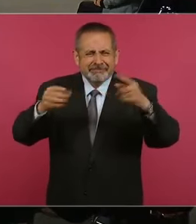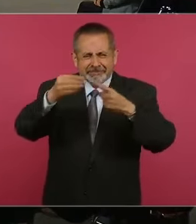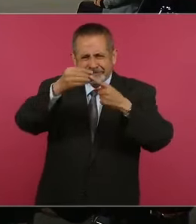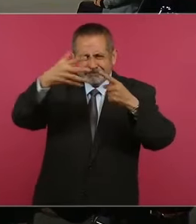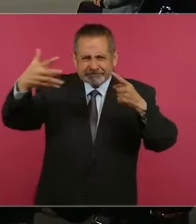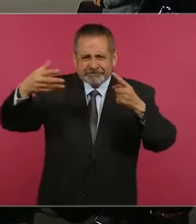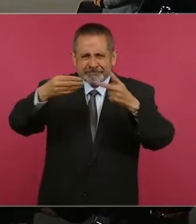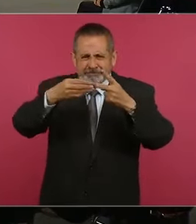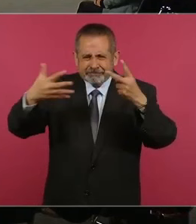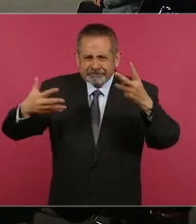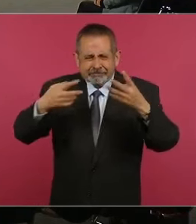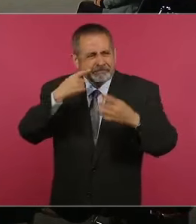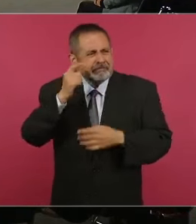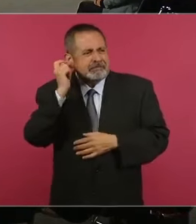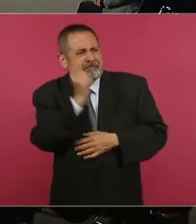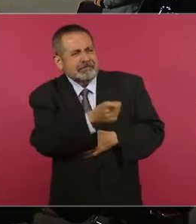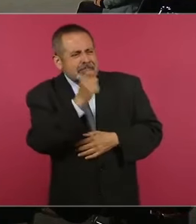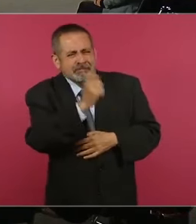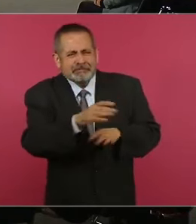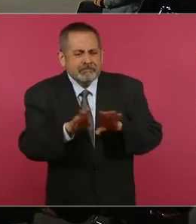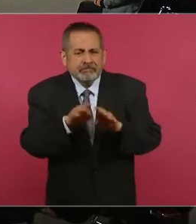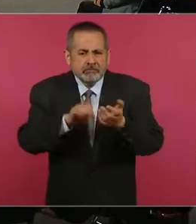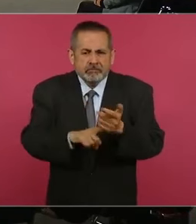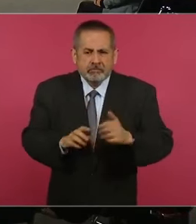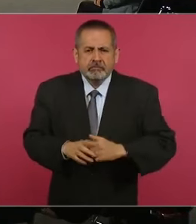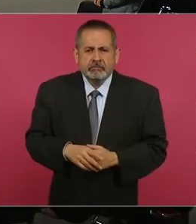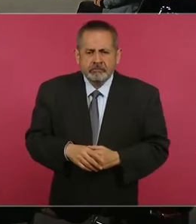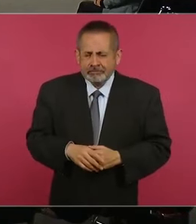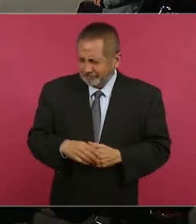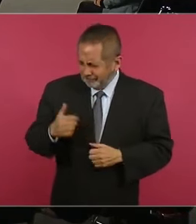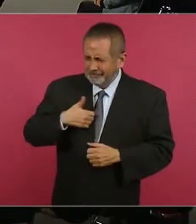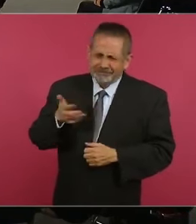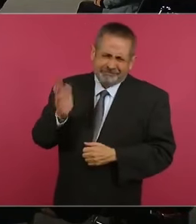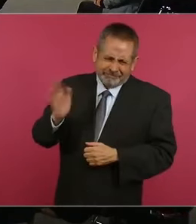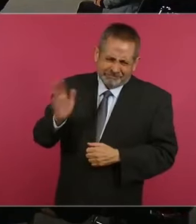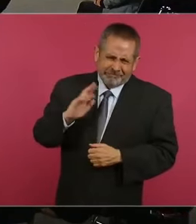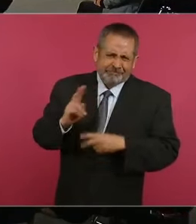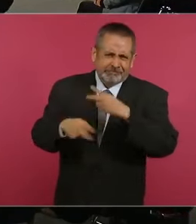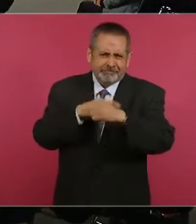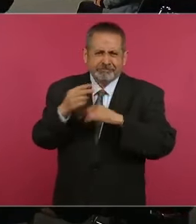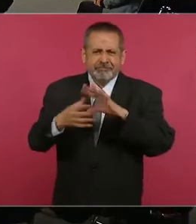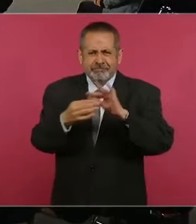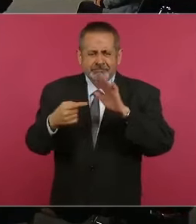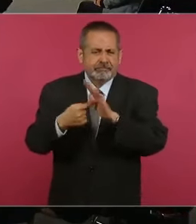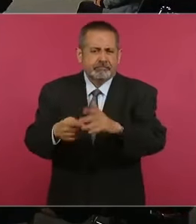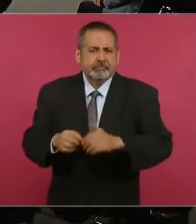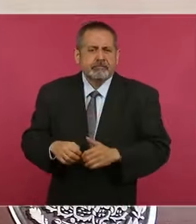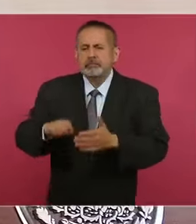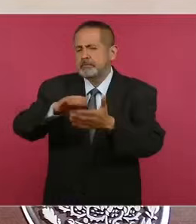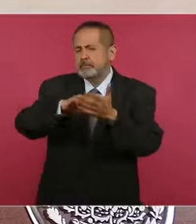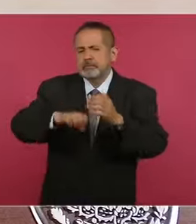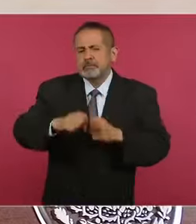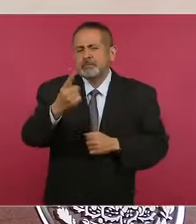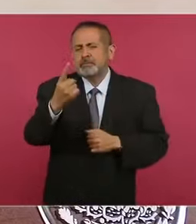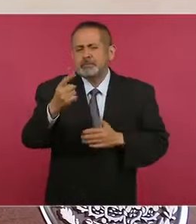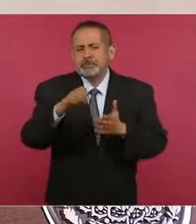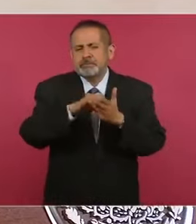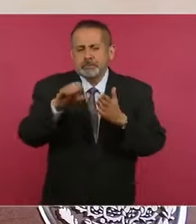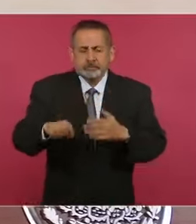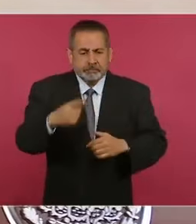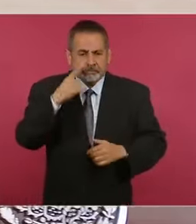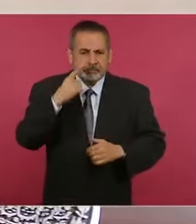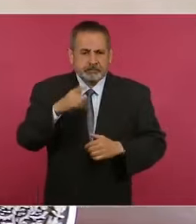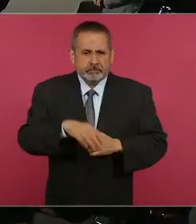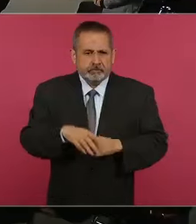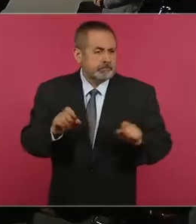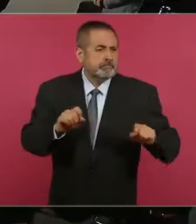desmentir? Ah, no, claro que sí, ya se ha venido explicando, pero les voy a poner un ejemplo, un, nada más. A ver,